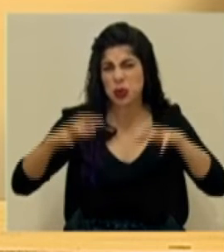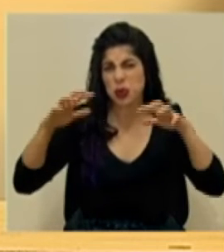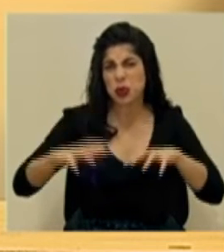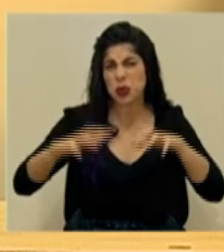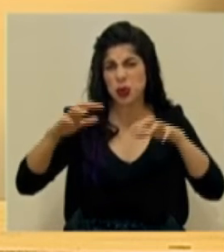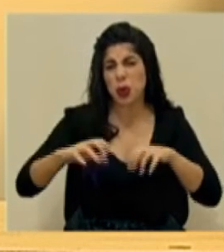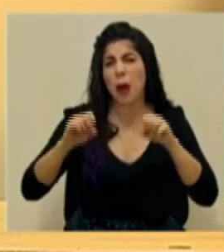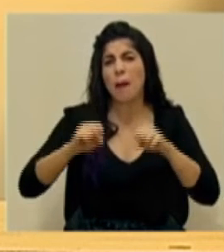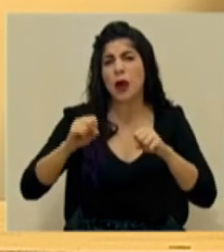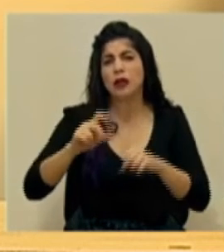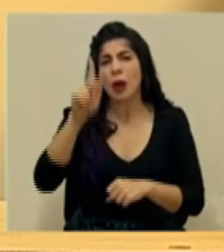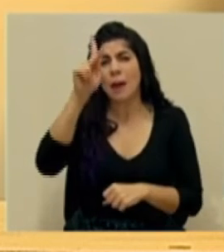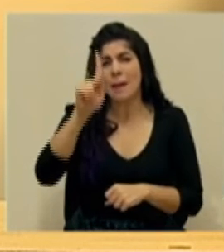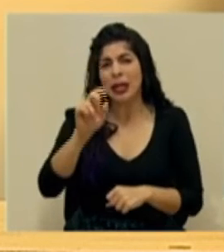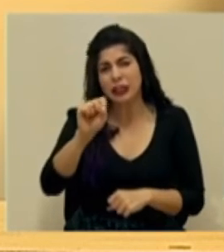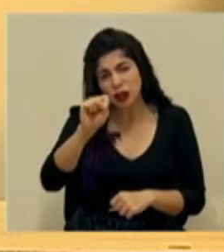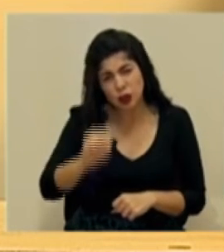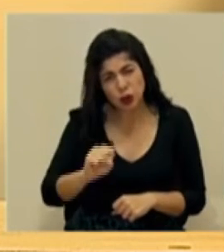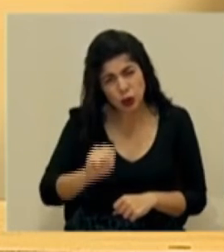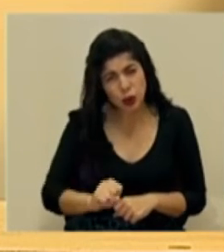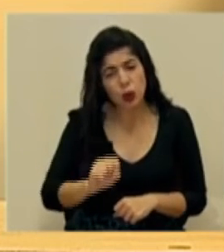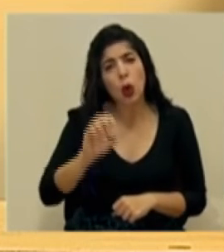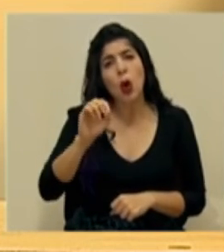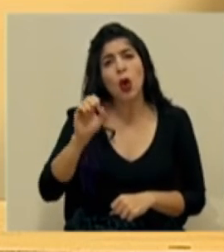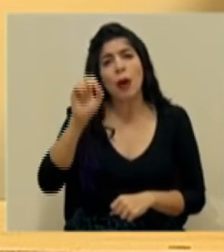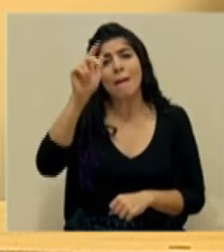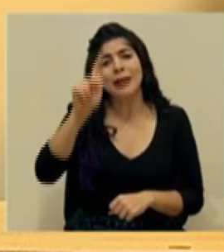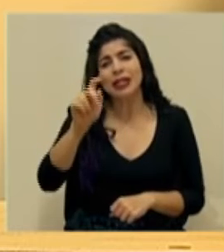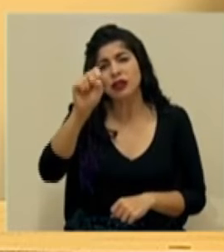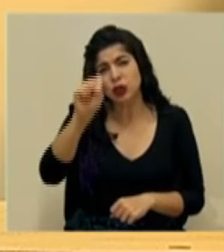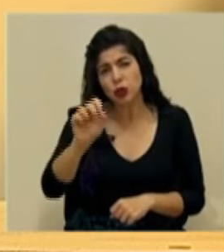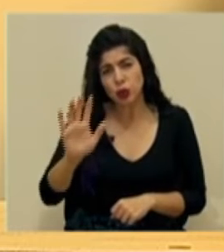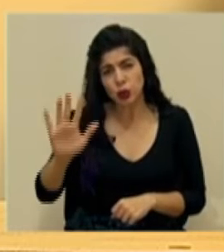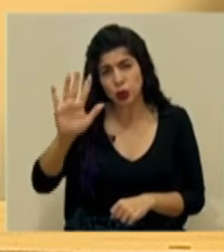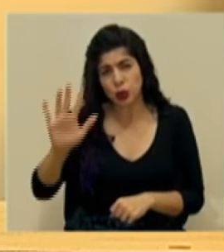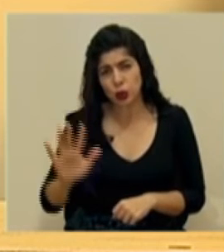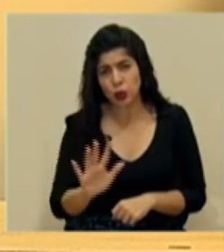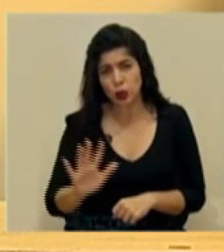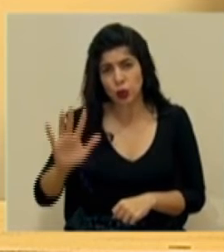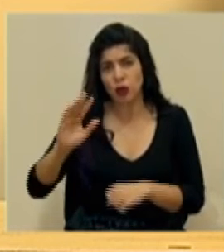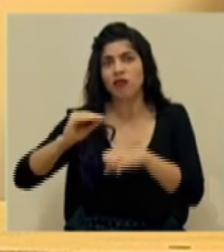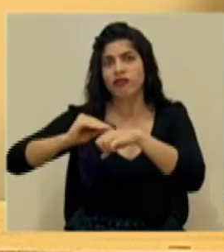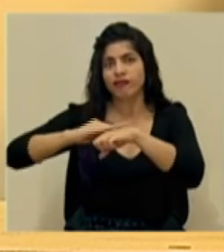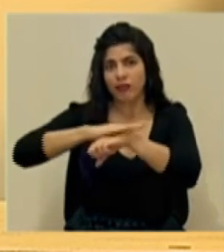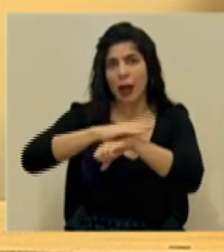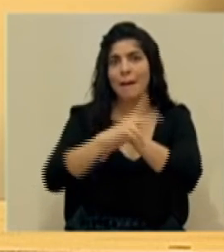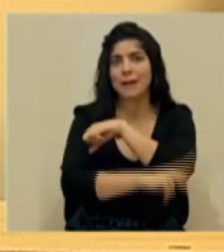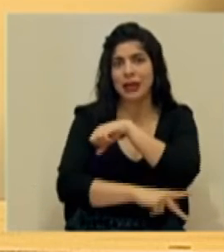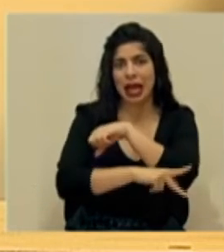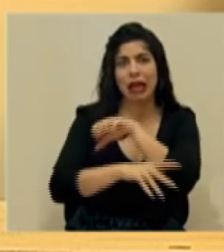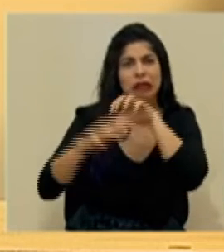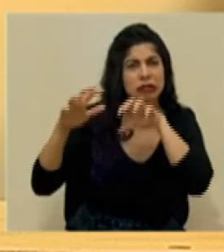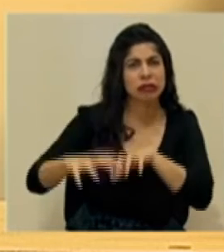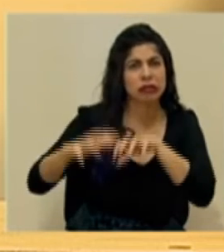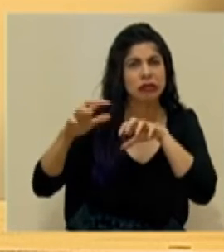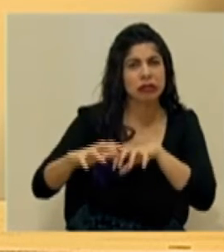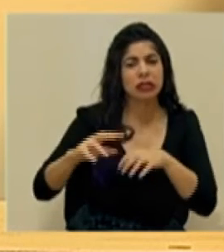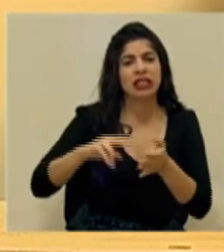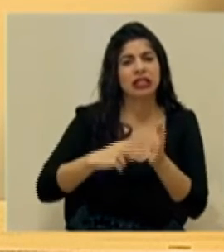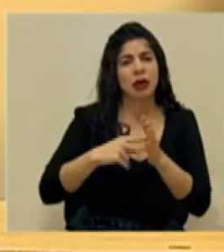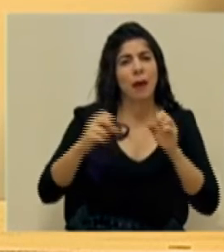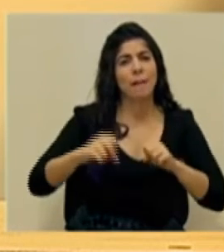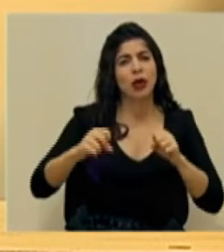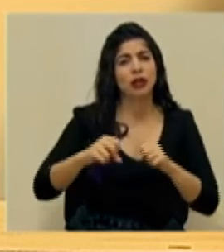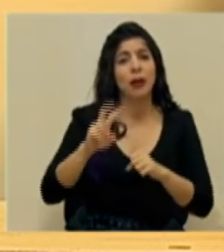Pacífico Sur-Sur y el Pacífico Sur con una zona de convergencia sobre el país y, por ende, estamos previendo montos en